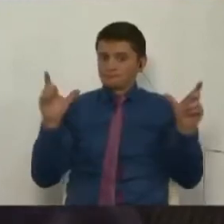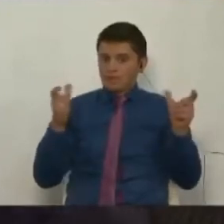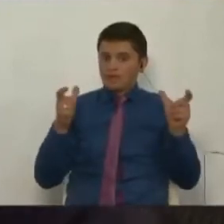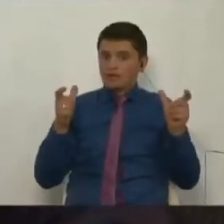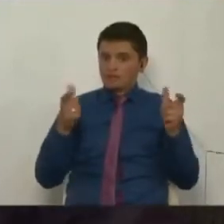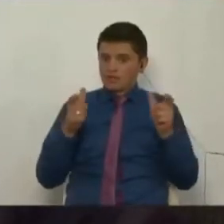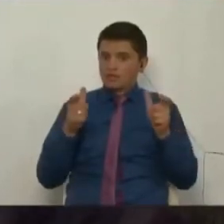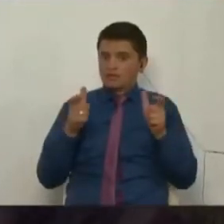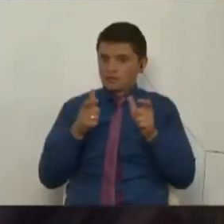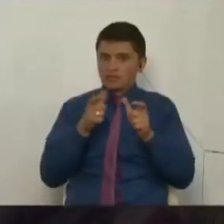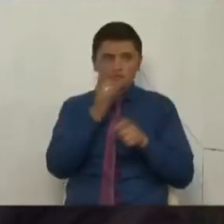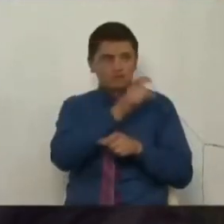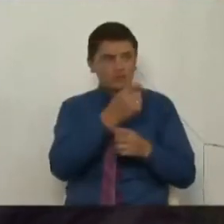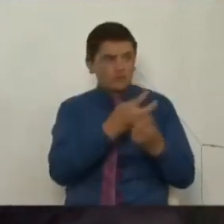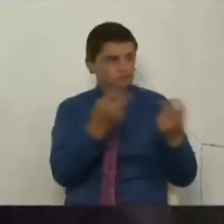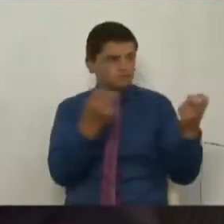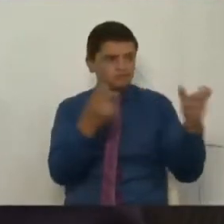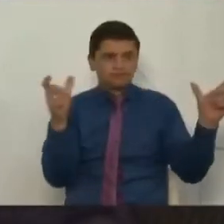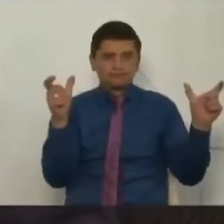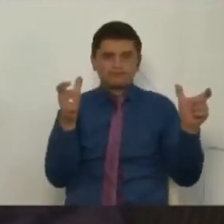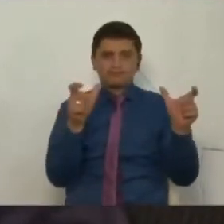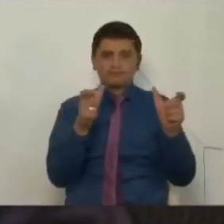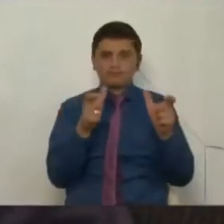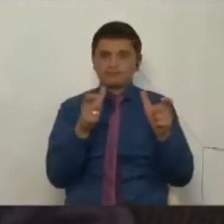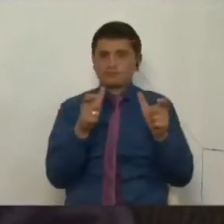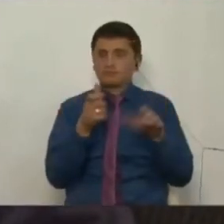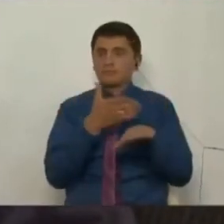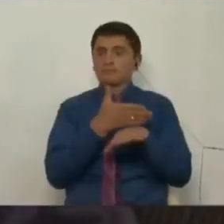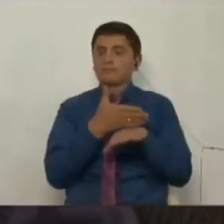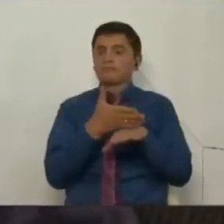menos cuoron tenemos, muy seguramente vamos a terminar de nuevo